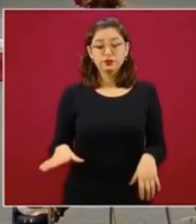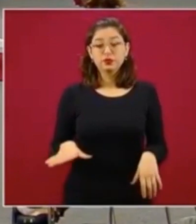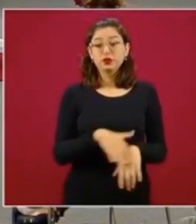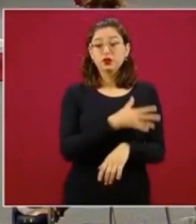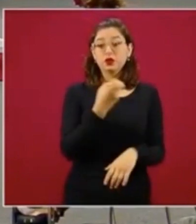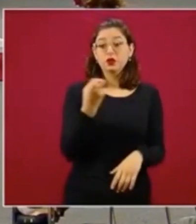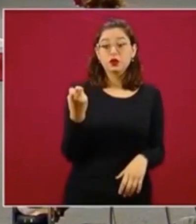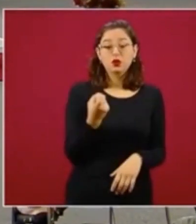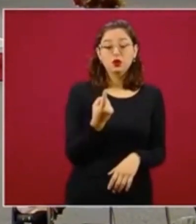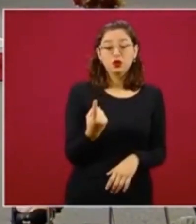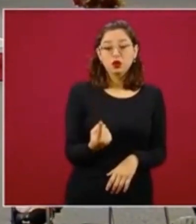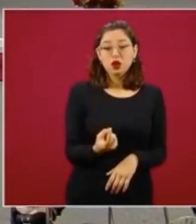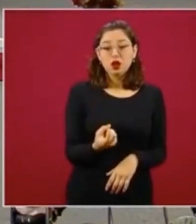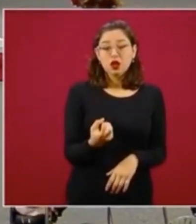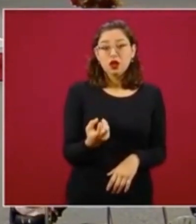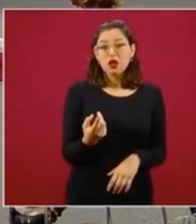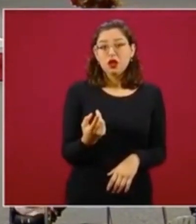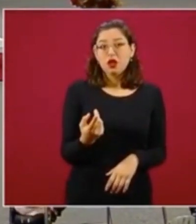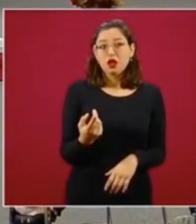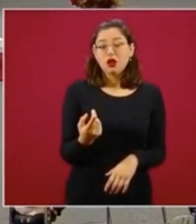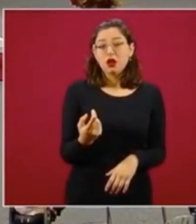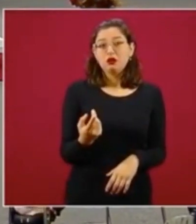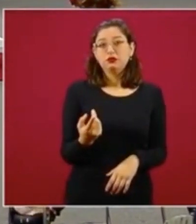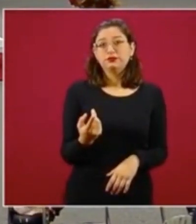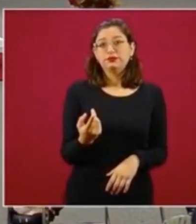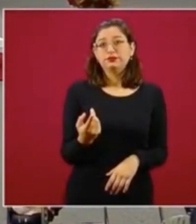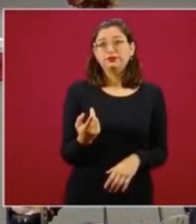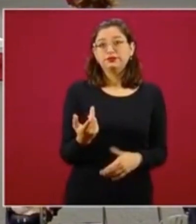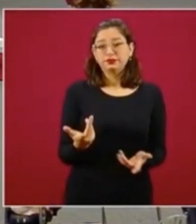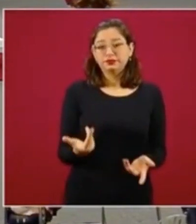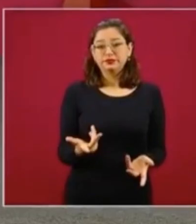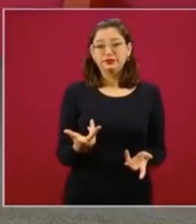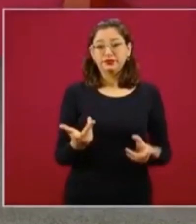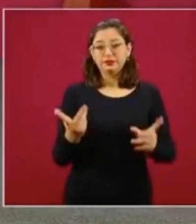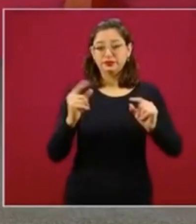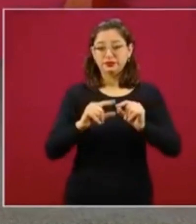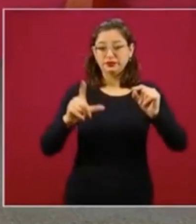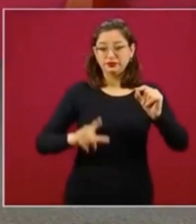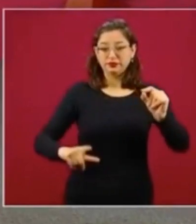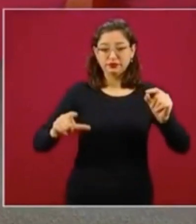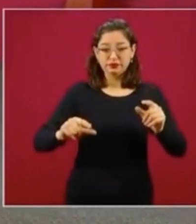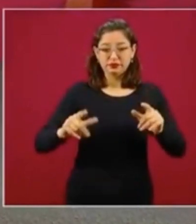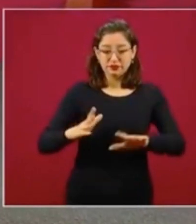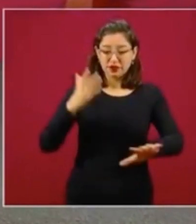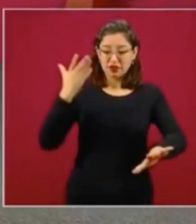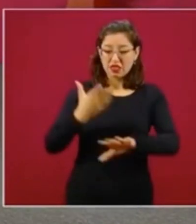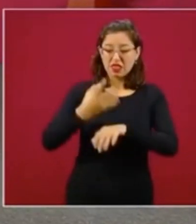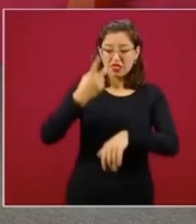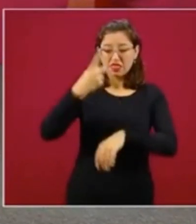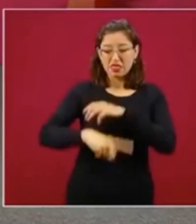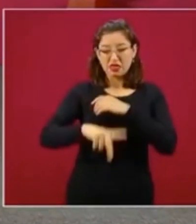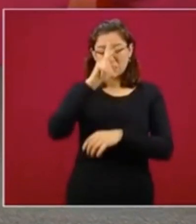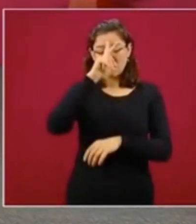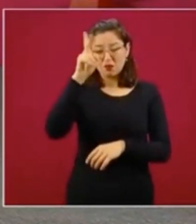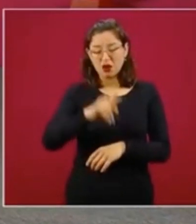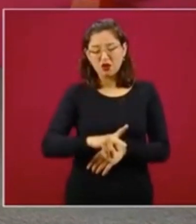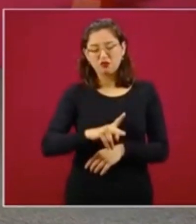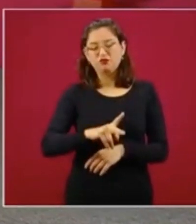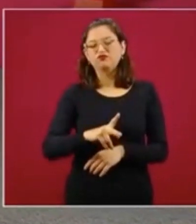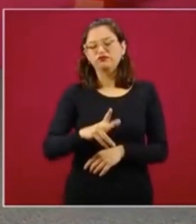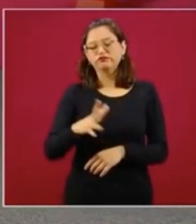es lo que más daña, ya lo he dicho,